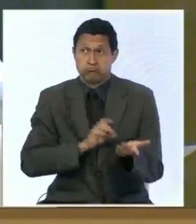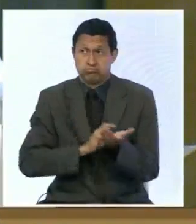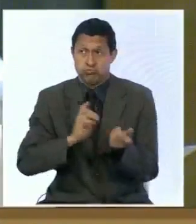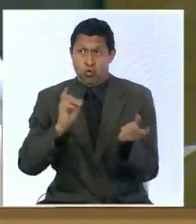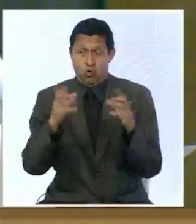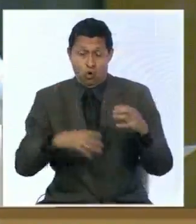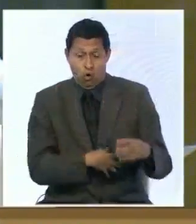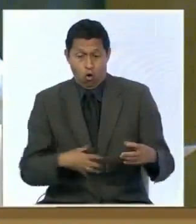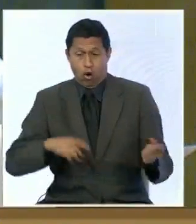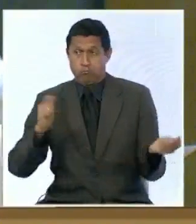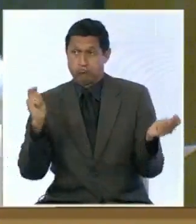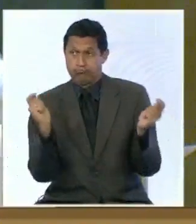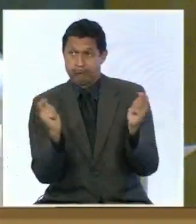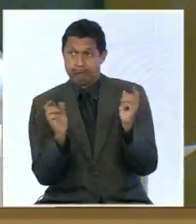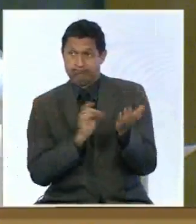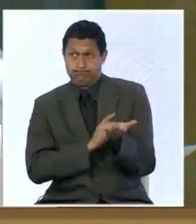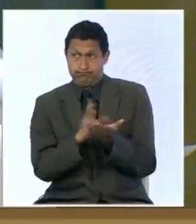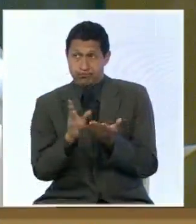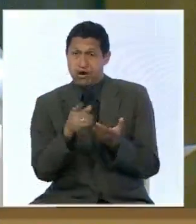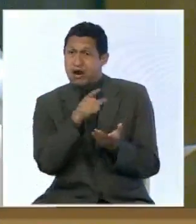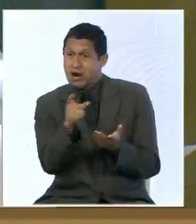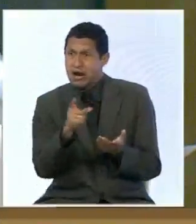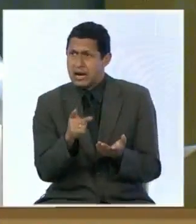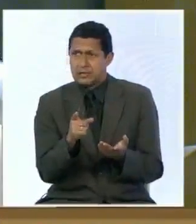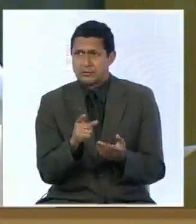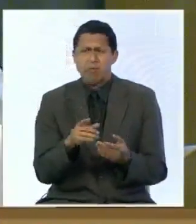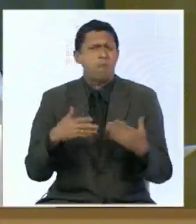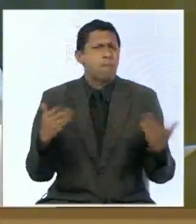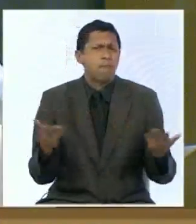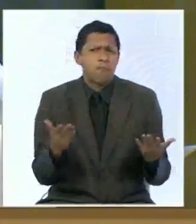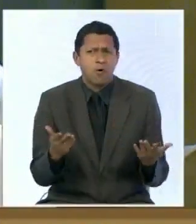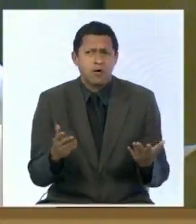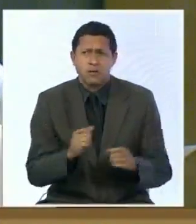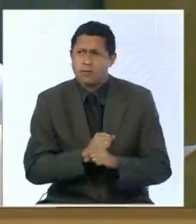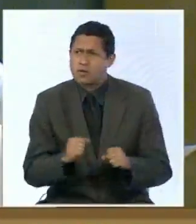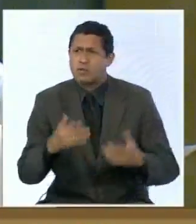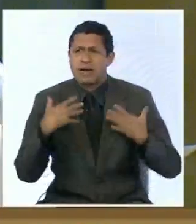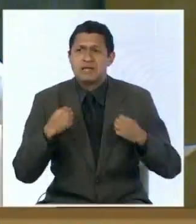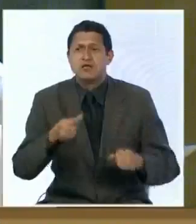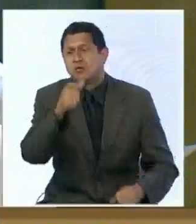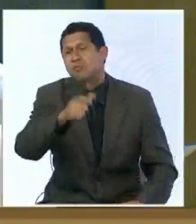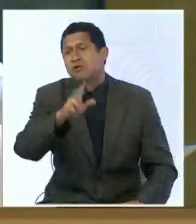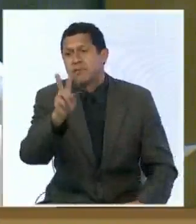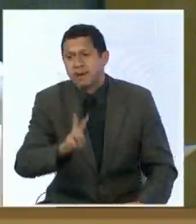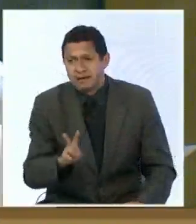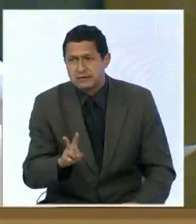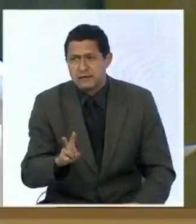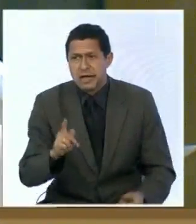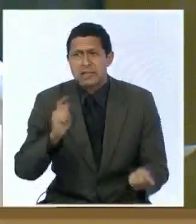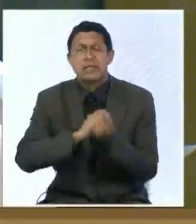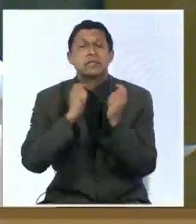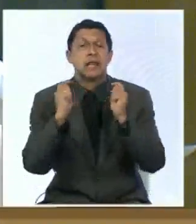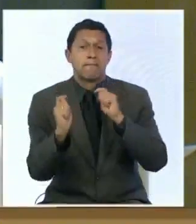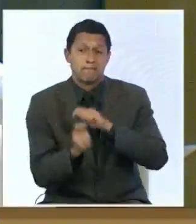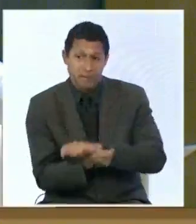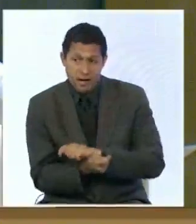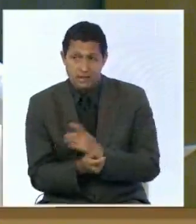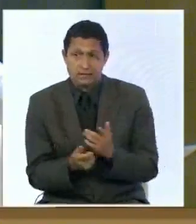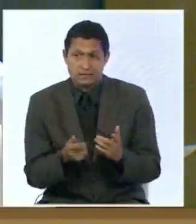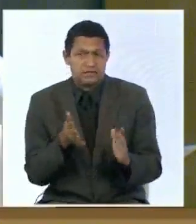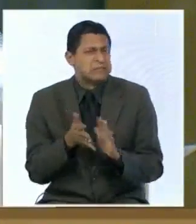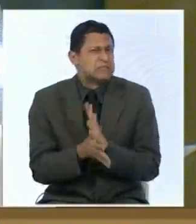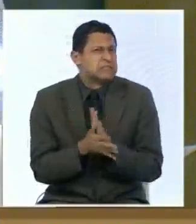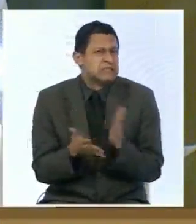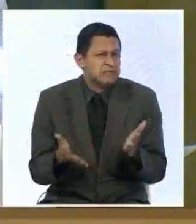este rechazo de órganos obviamente tienen consecuencias irreversibles a la salud de los venezolanos trasplantados significa